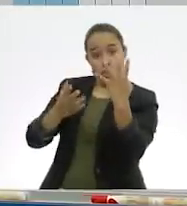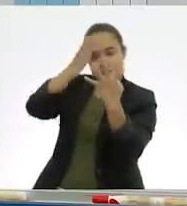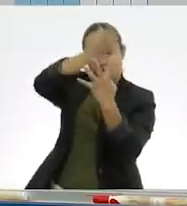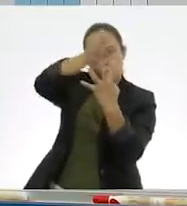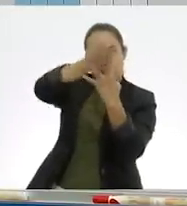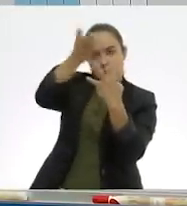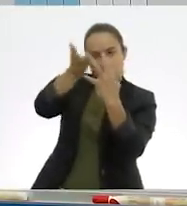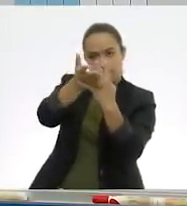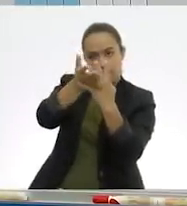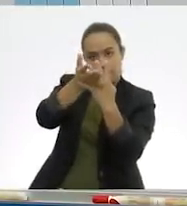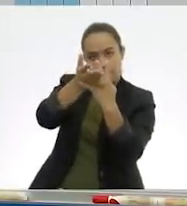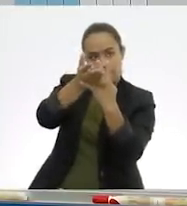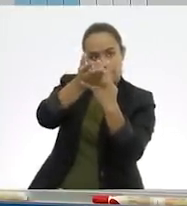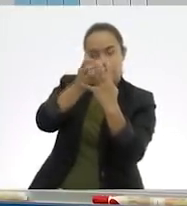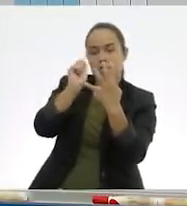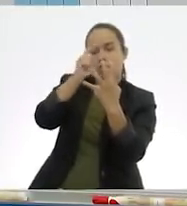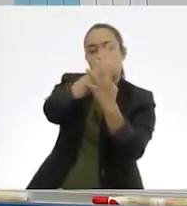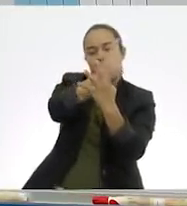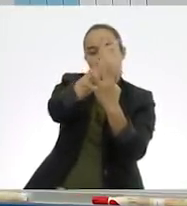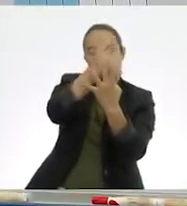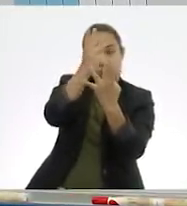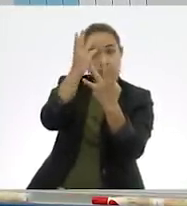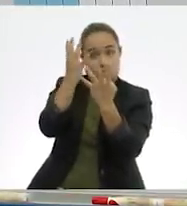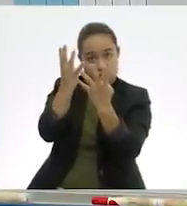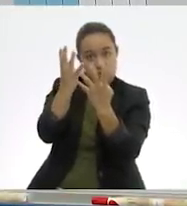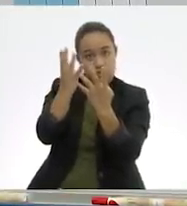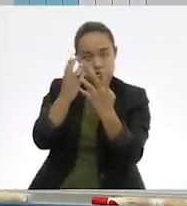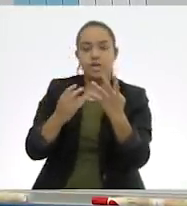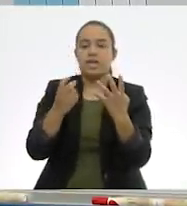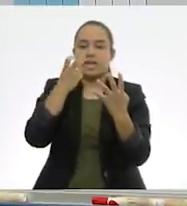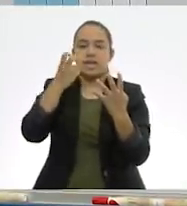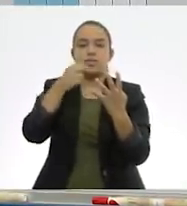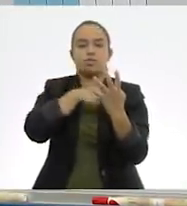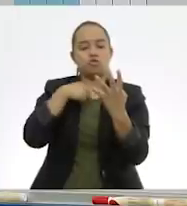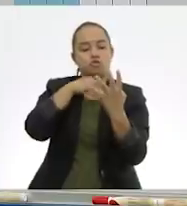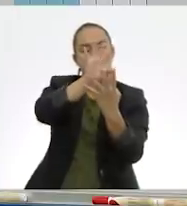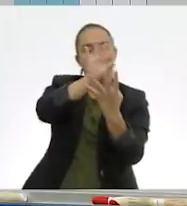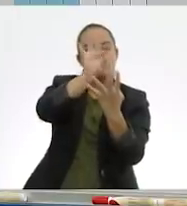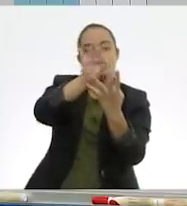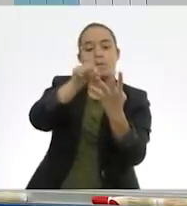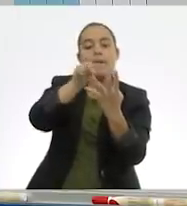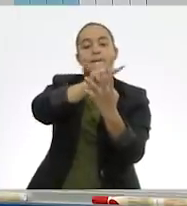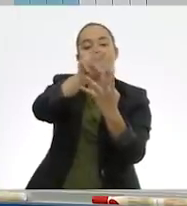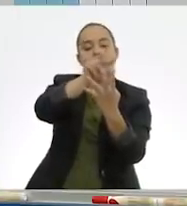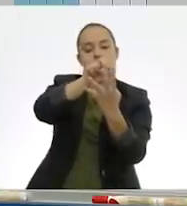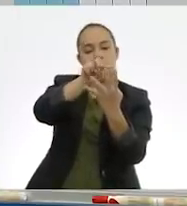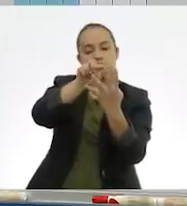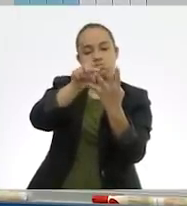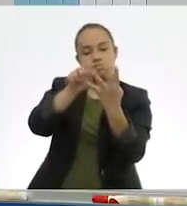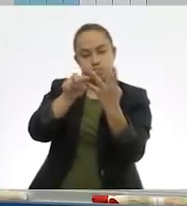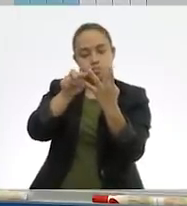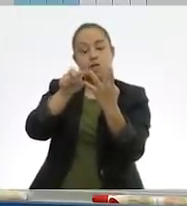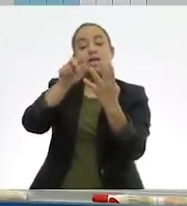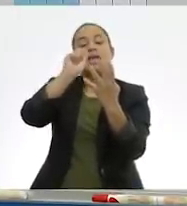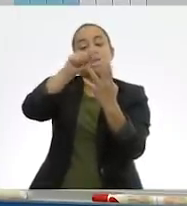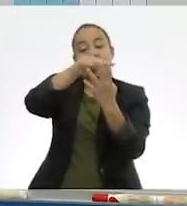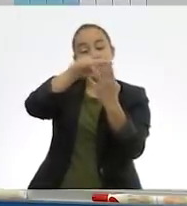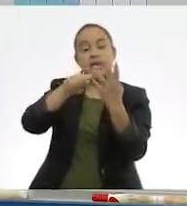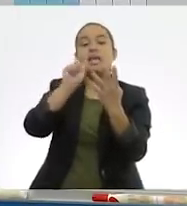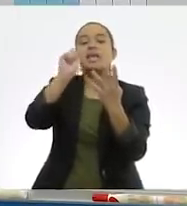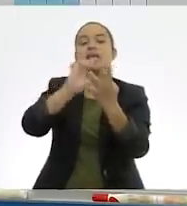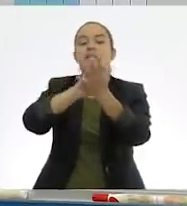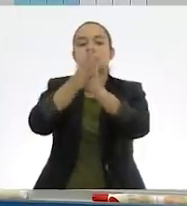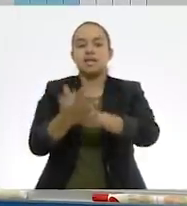el denominador. Uno, dos, tres, cuatro. Y efectivamente tomamos tres partes del entero, por lo tanto, esta imagen